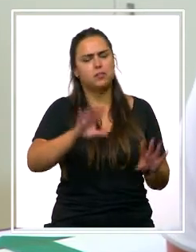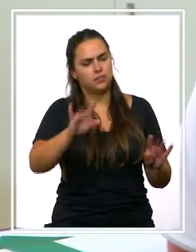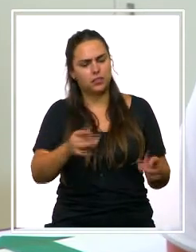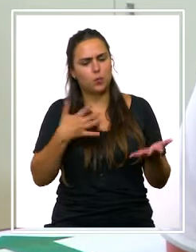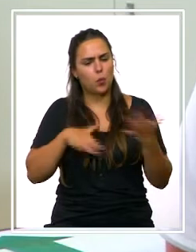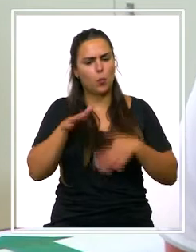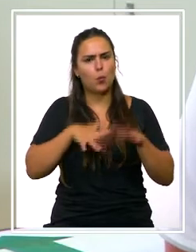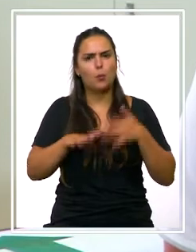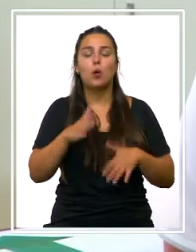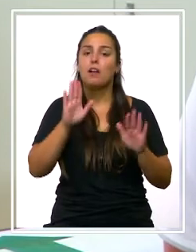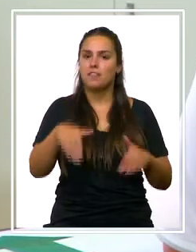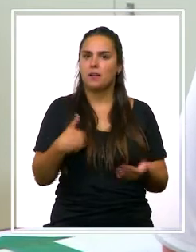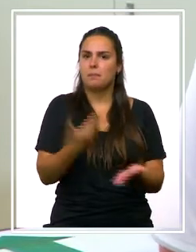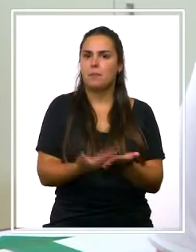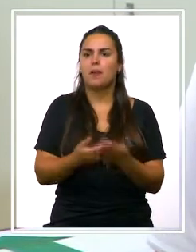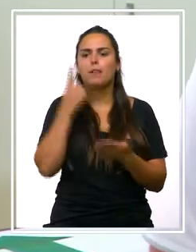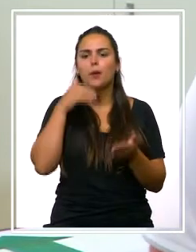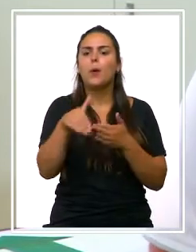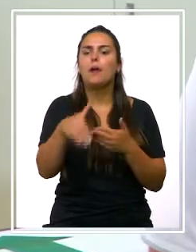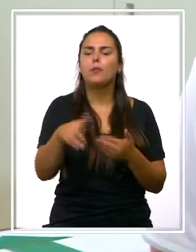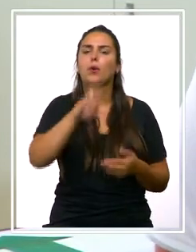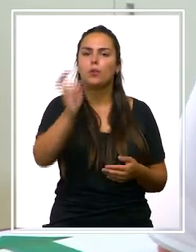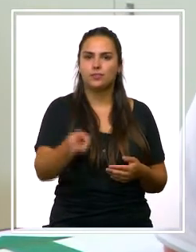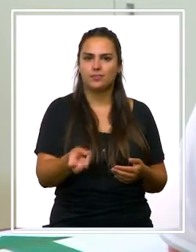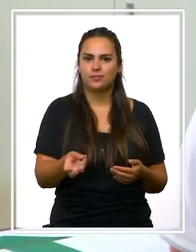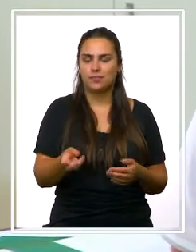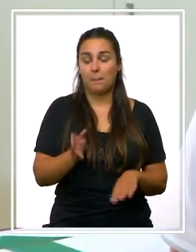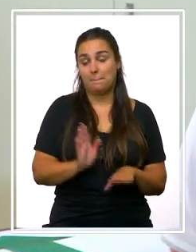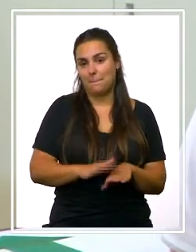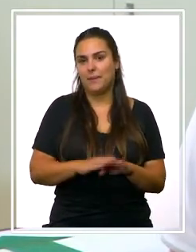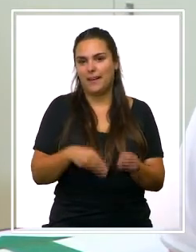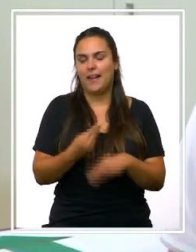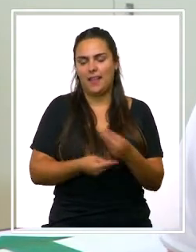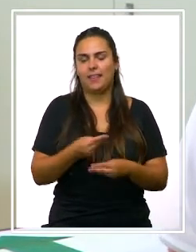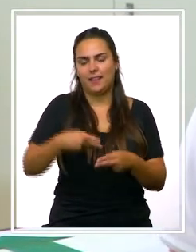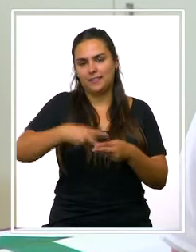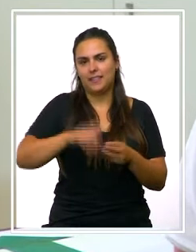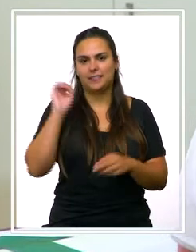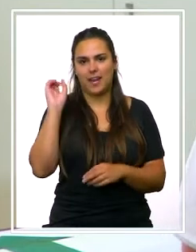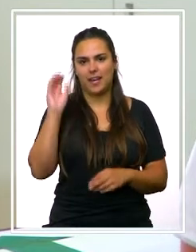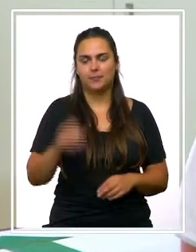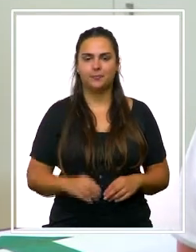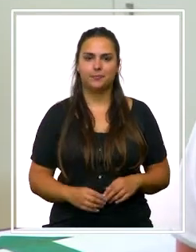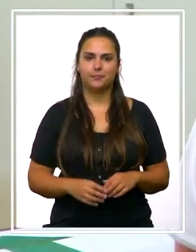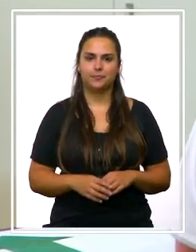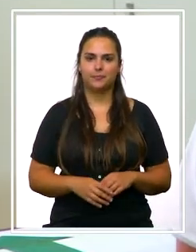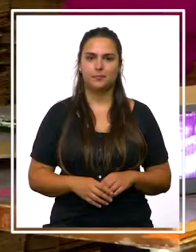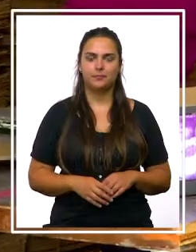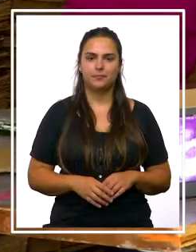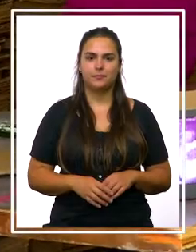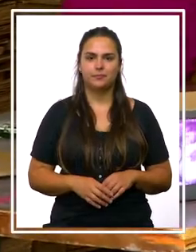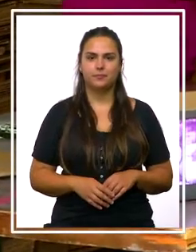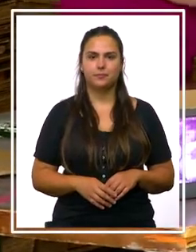llenando y nos acaban demandando incluso cuando venís otra vez para tener las charlas, como ellos dicen.